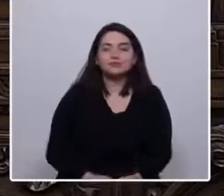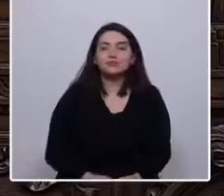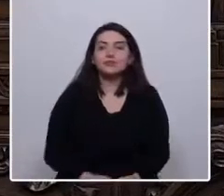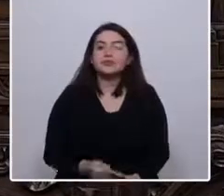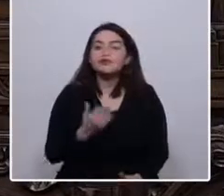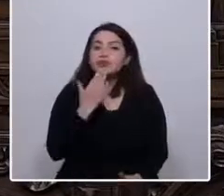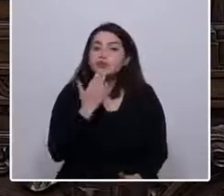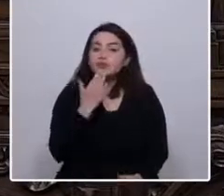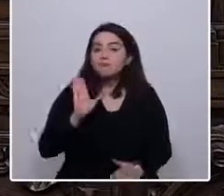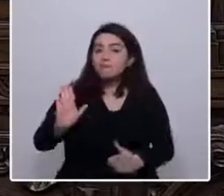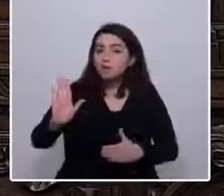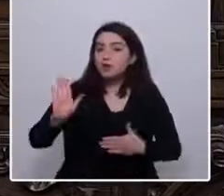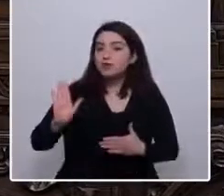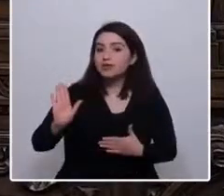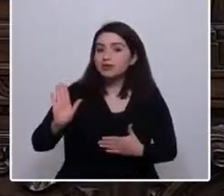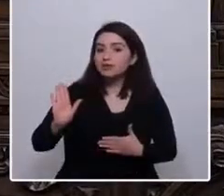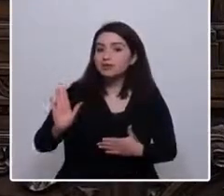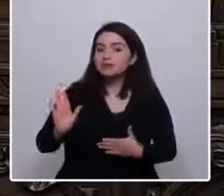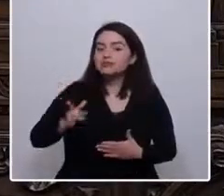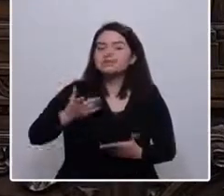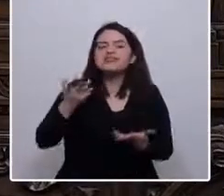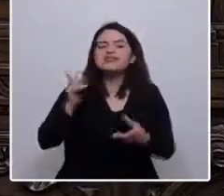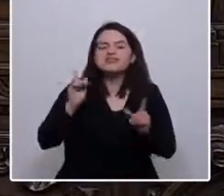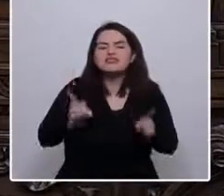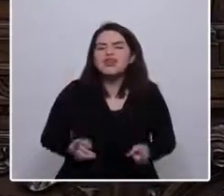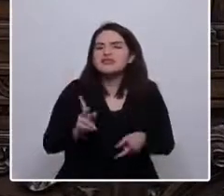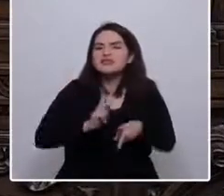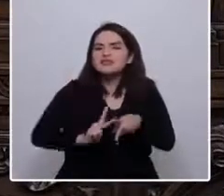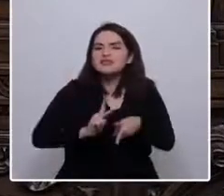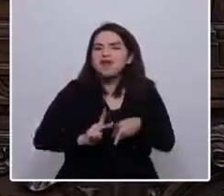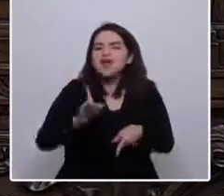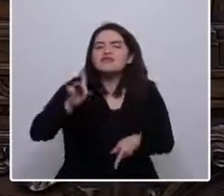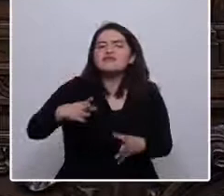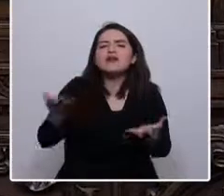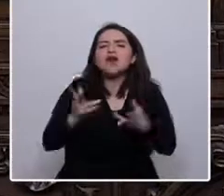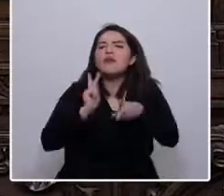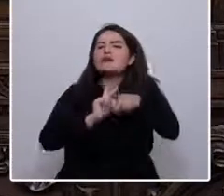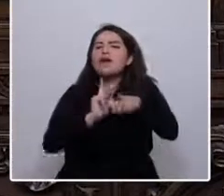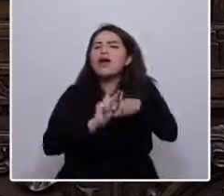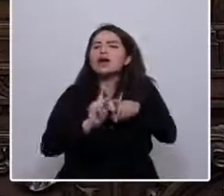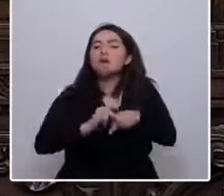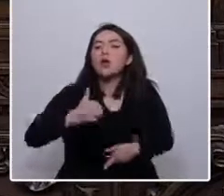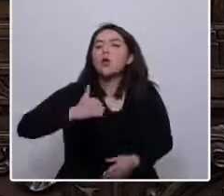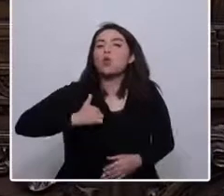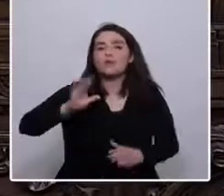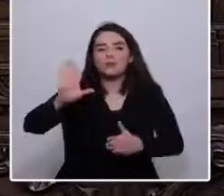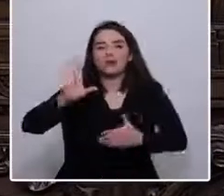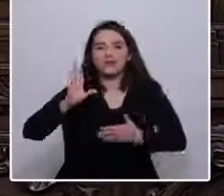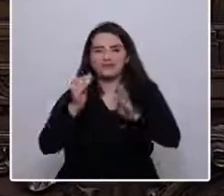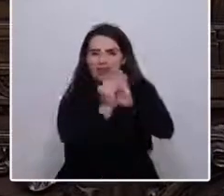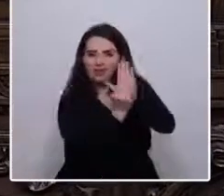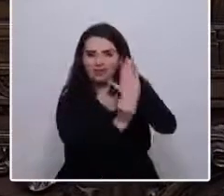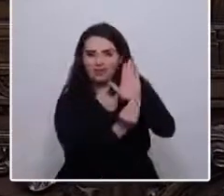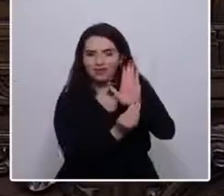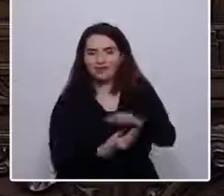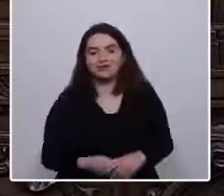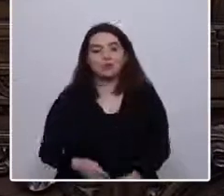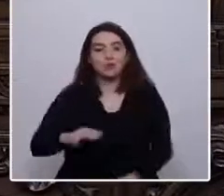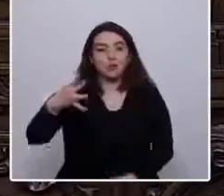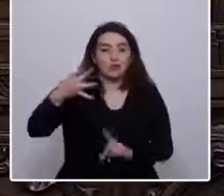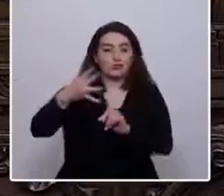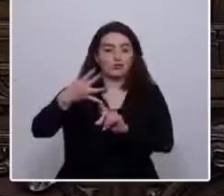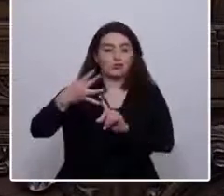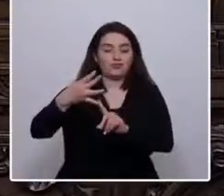prometer, deberemos saber cómo se van a poder llevar a cabo esas promesas. Cuarto, debemos